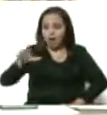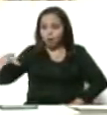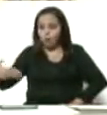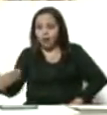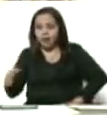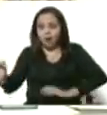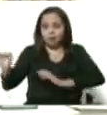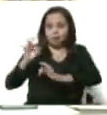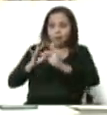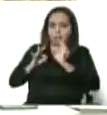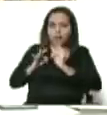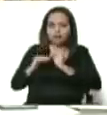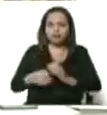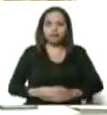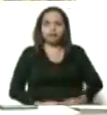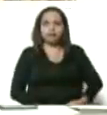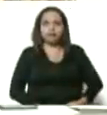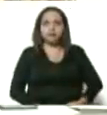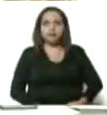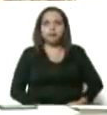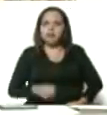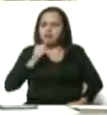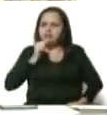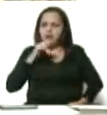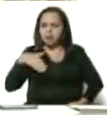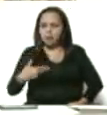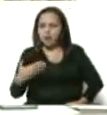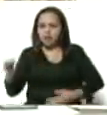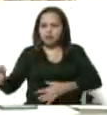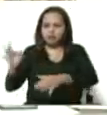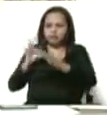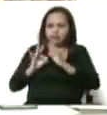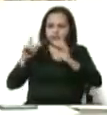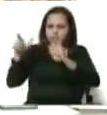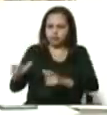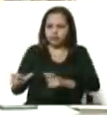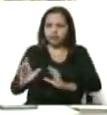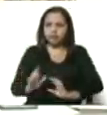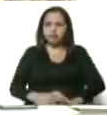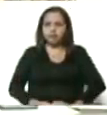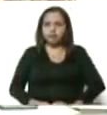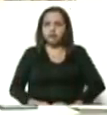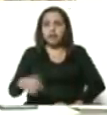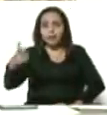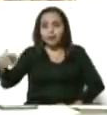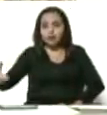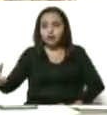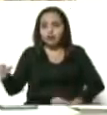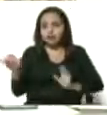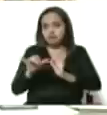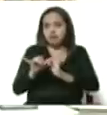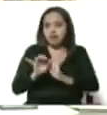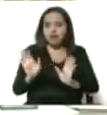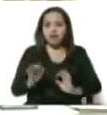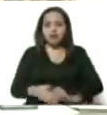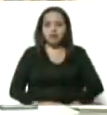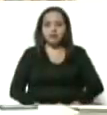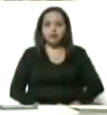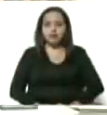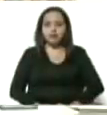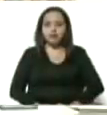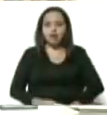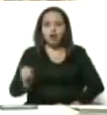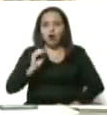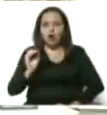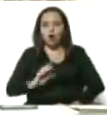pegar. ¿Quién le puede pegar a uno? Gente cercana. O que te